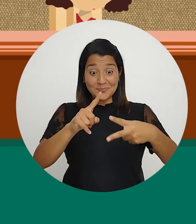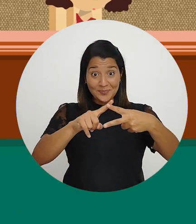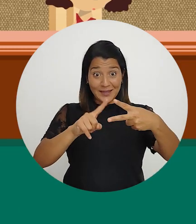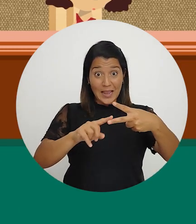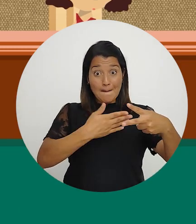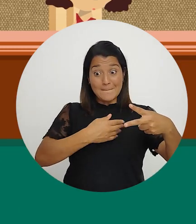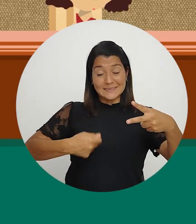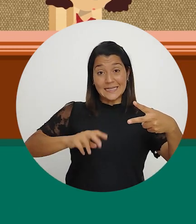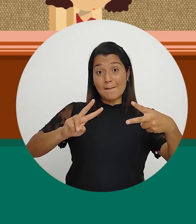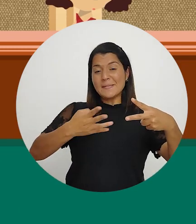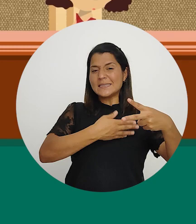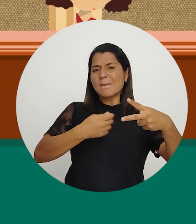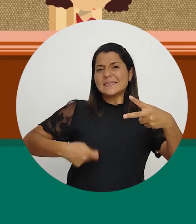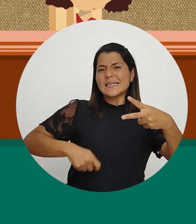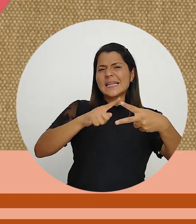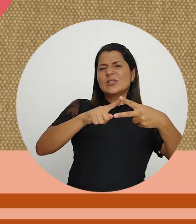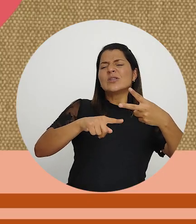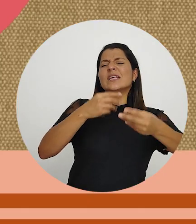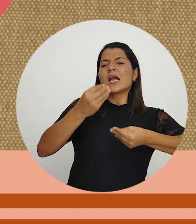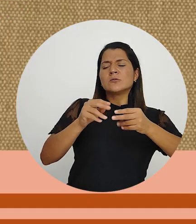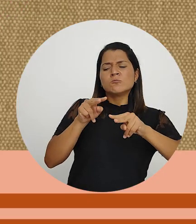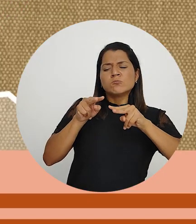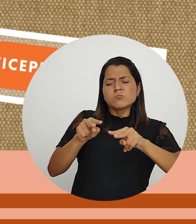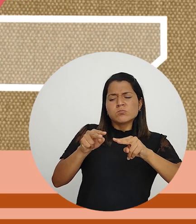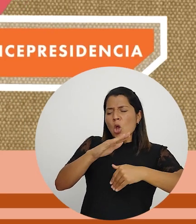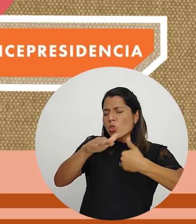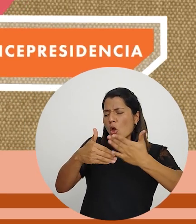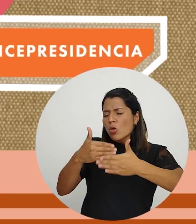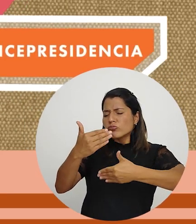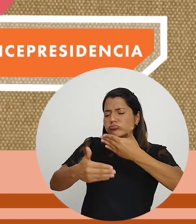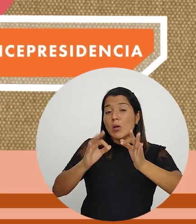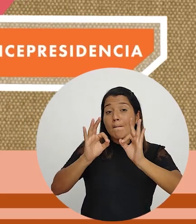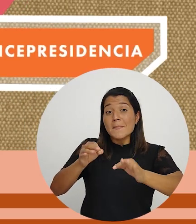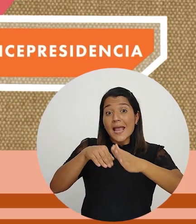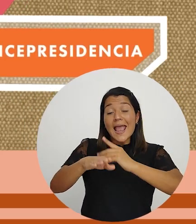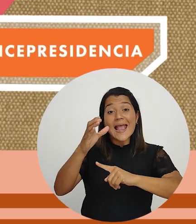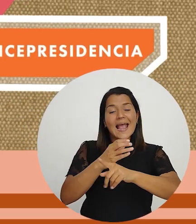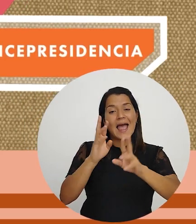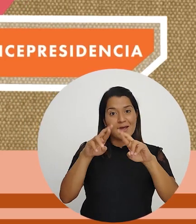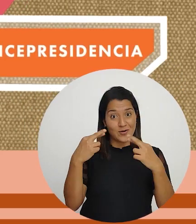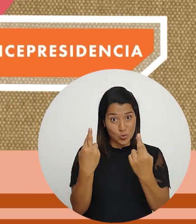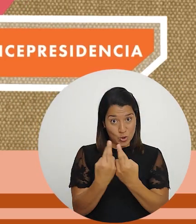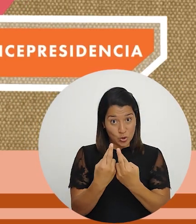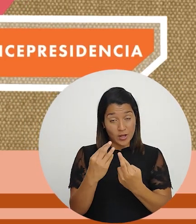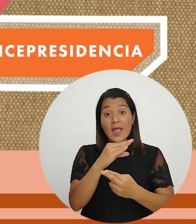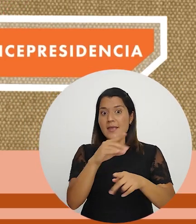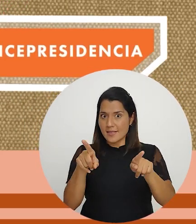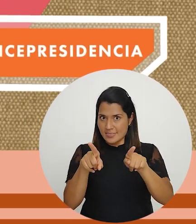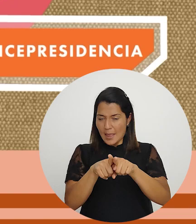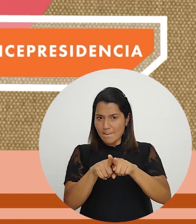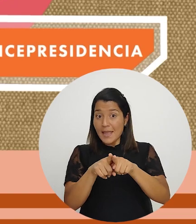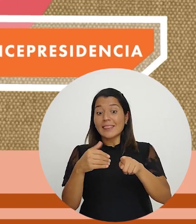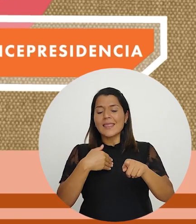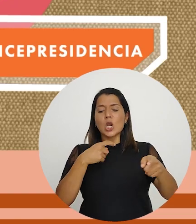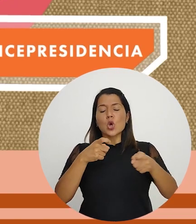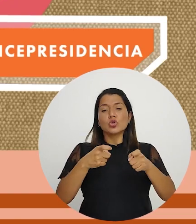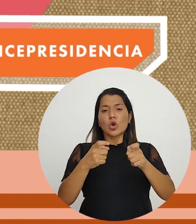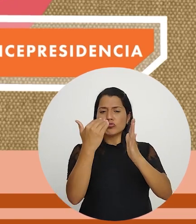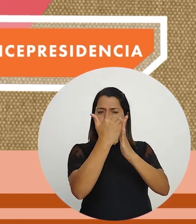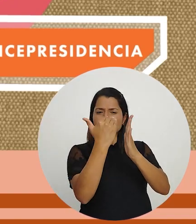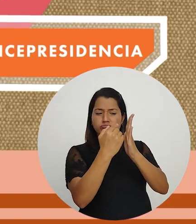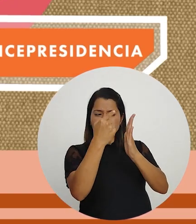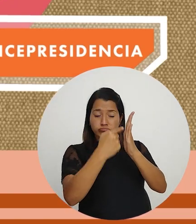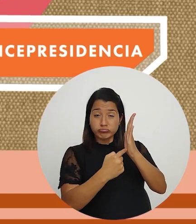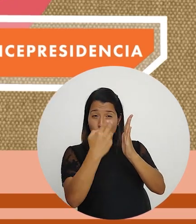La presidencia y vicepresidencia se asegurará de que todo camine bien en las sesiones del Consejo, incluyendo tomar